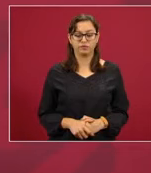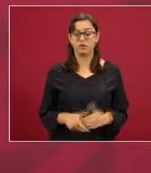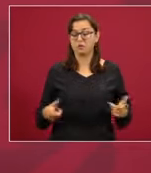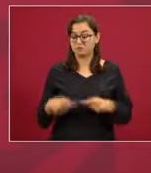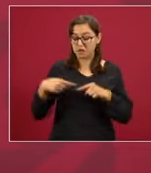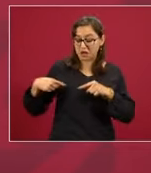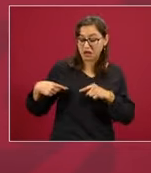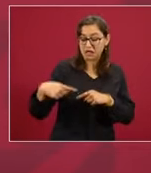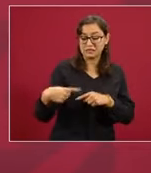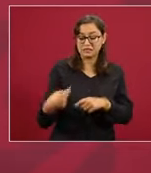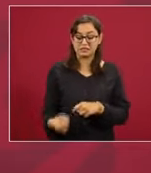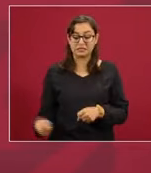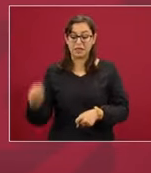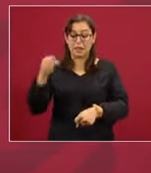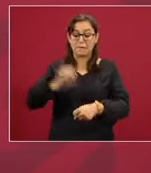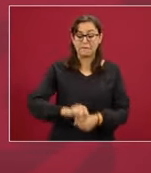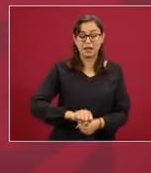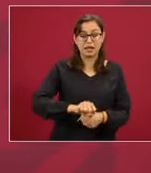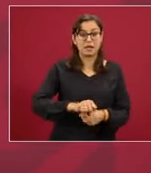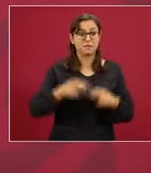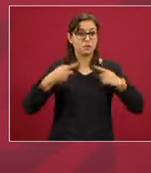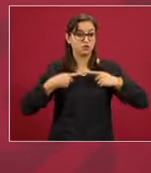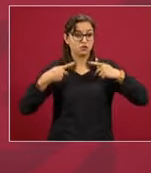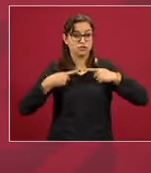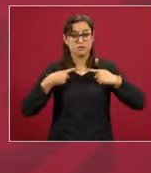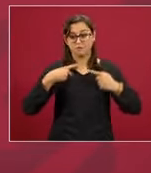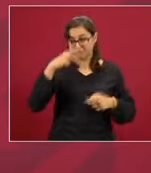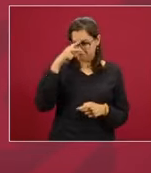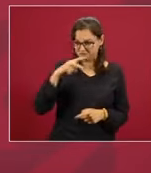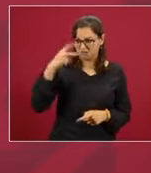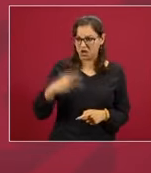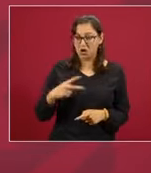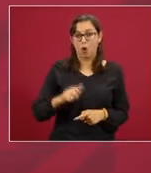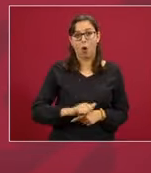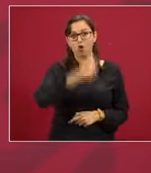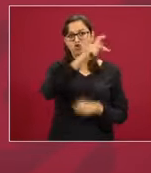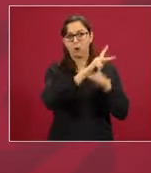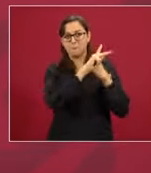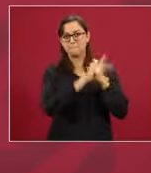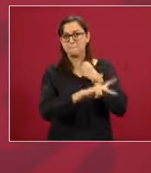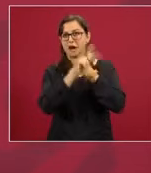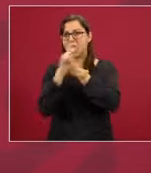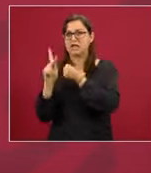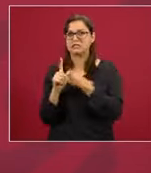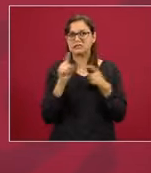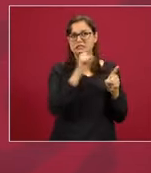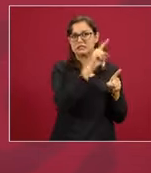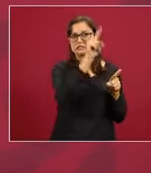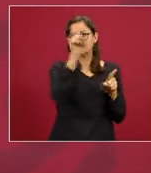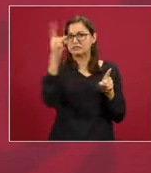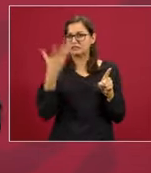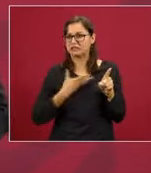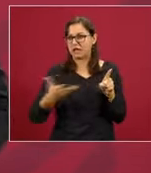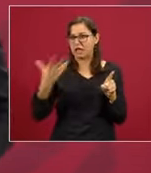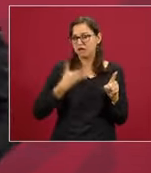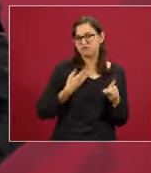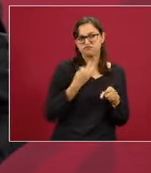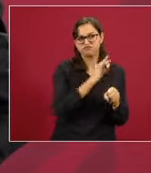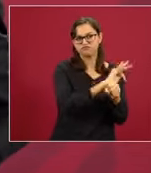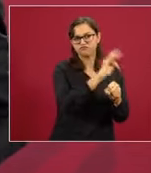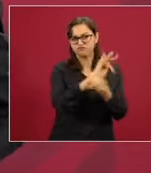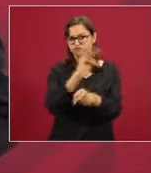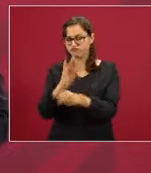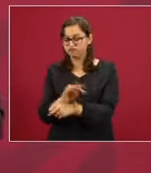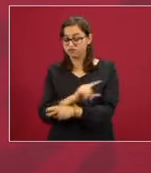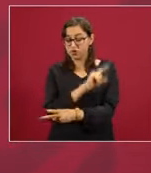para que México tenga pronto la vacuna o la primera vacuna o las primeras vacunas que se aprueben